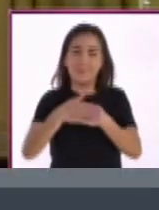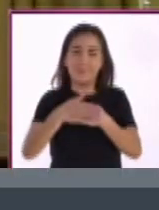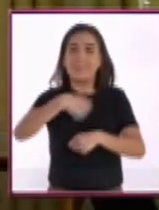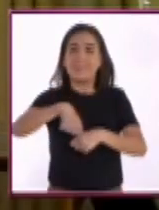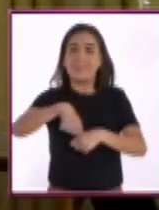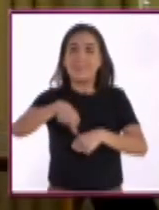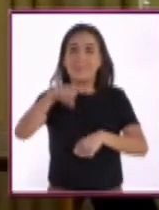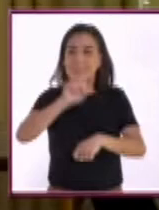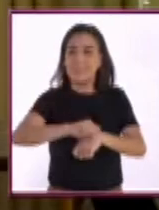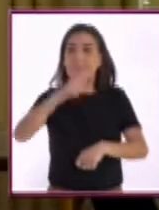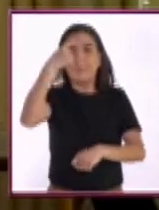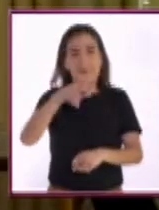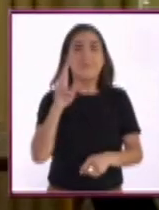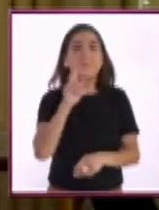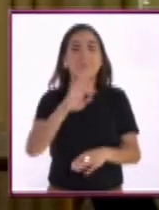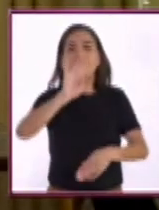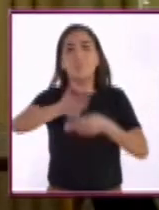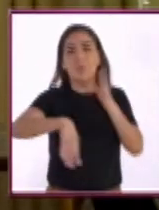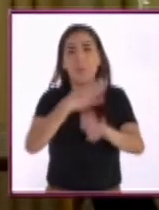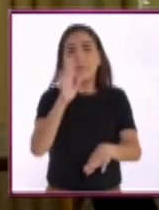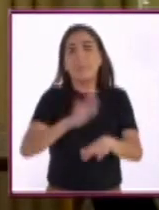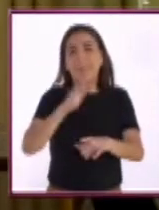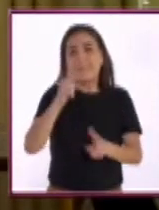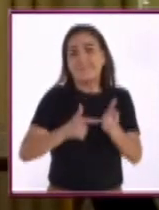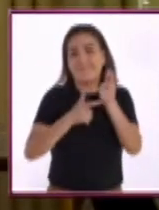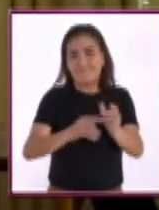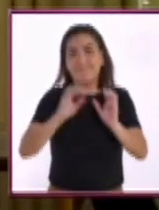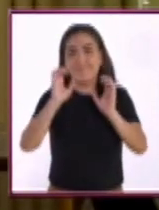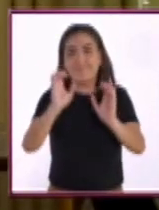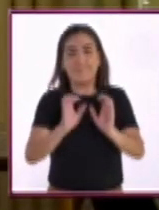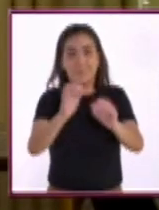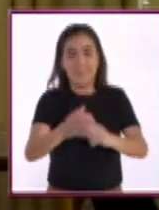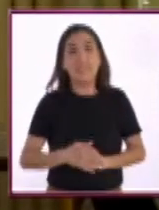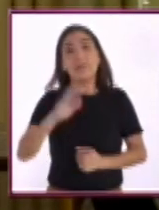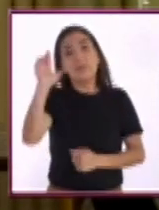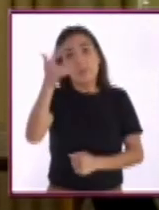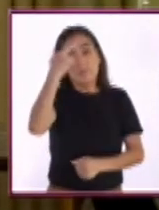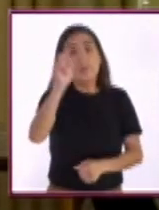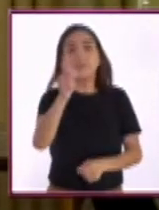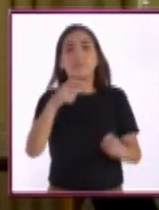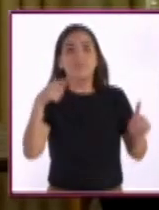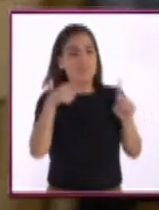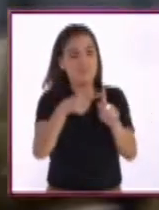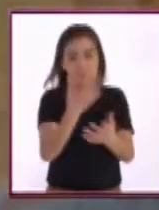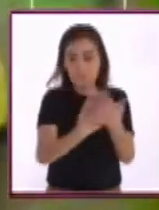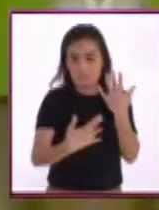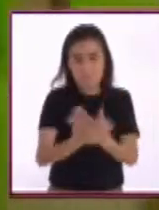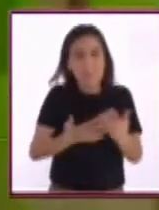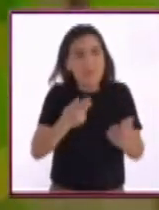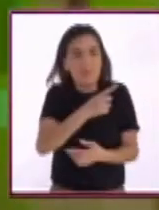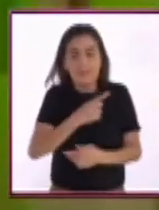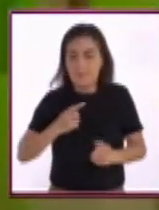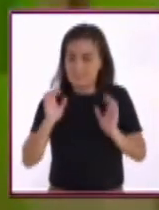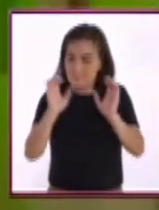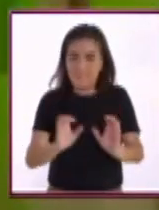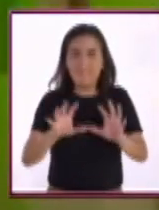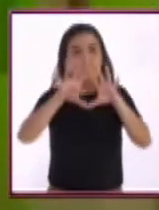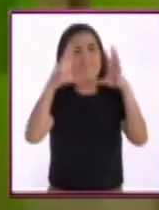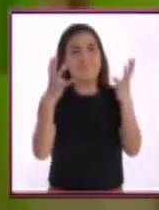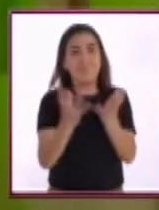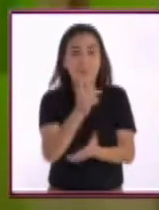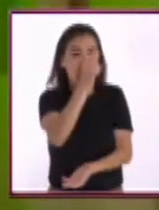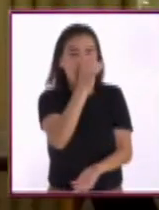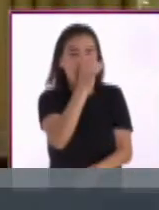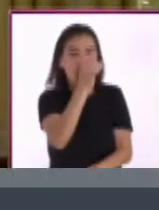con temas que nos inspirarán a crear un mundo más sustentable. Recuerda que todo lo que hacemos deja huella. Cuida el